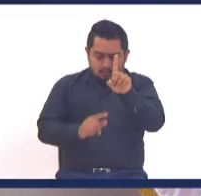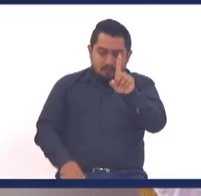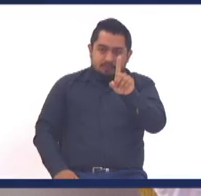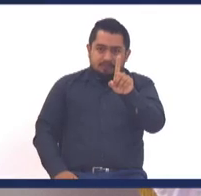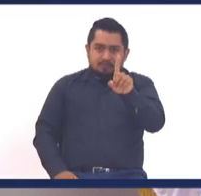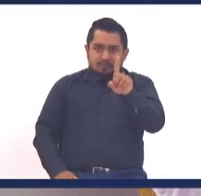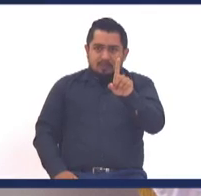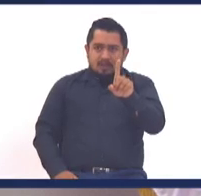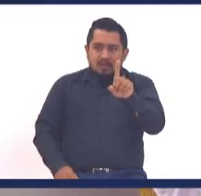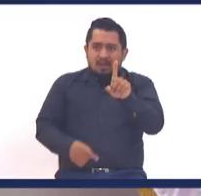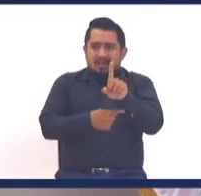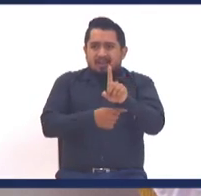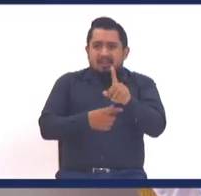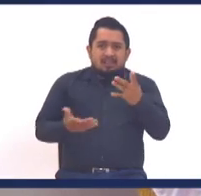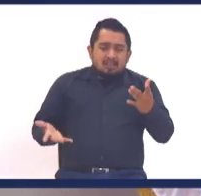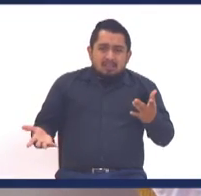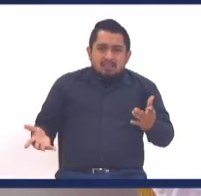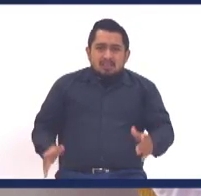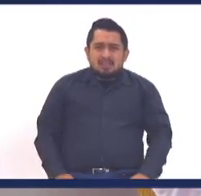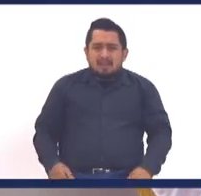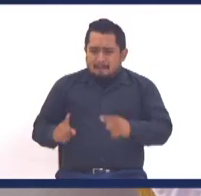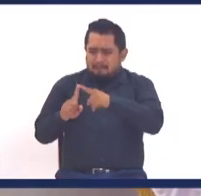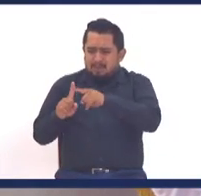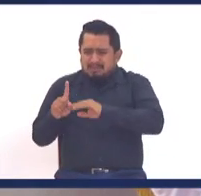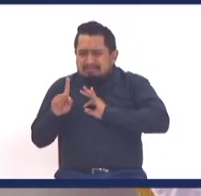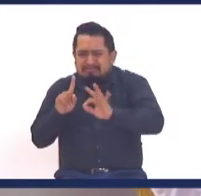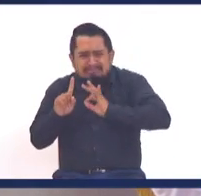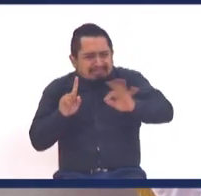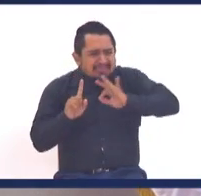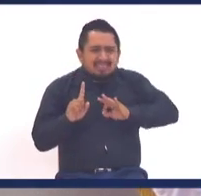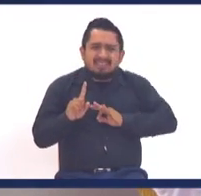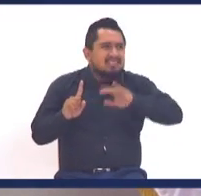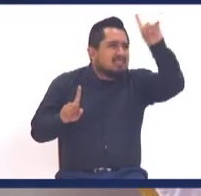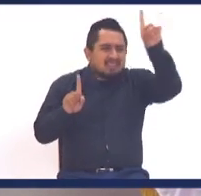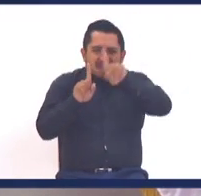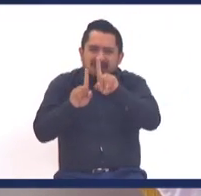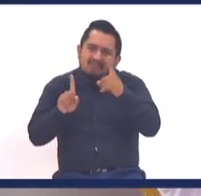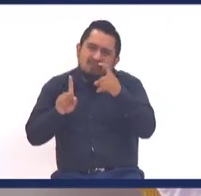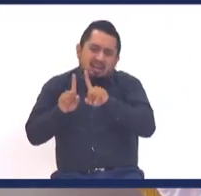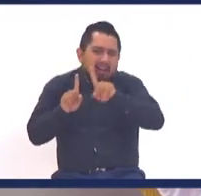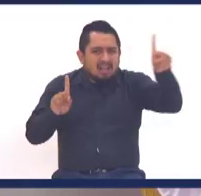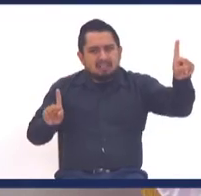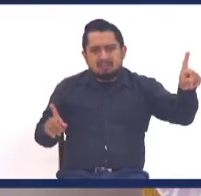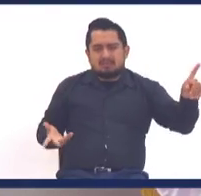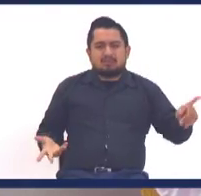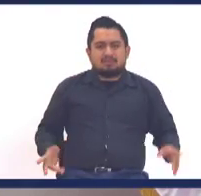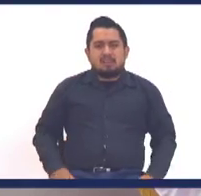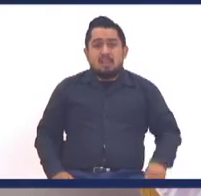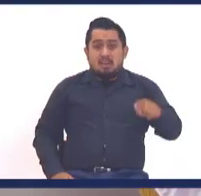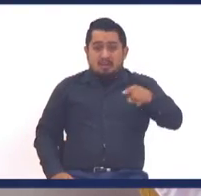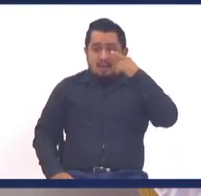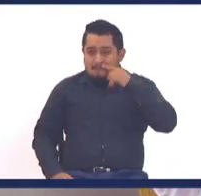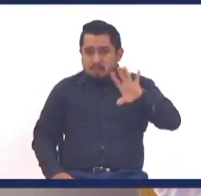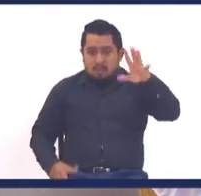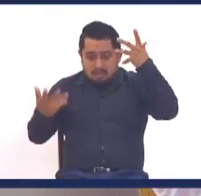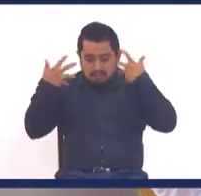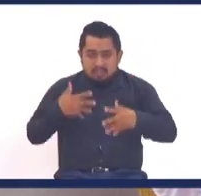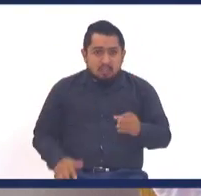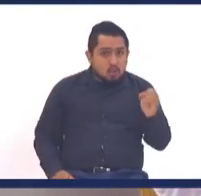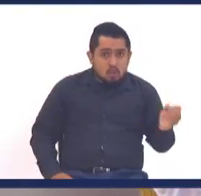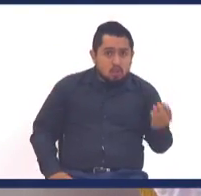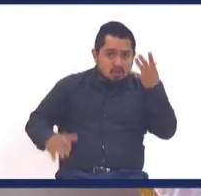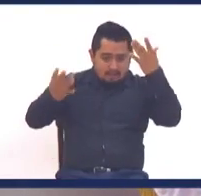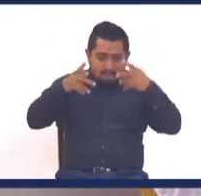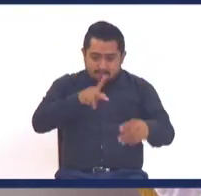es si una persona, que es mezquina, que se opone a las cosas buenas, no tiene a Dios en su vida, hermano, perdóneme, porque una de las pruebas, que ha nacido de nuevo,